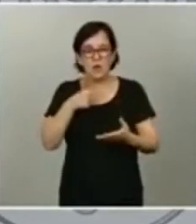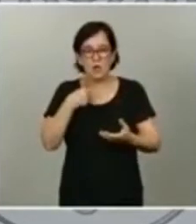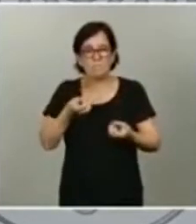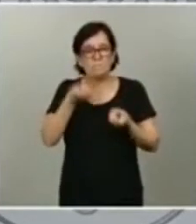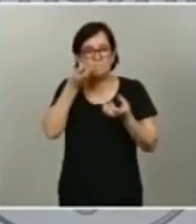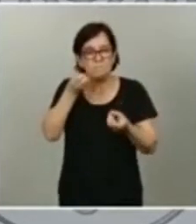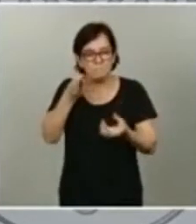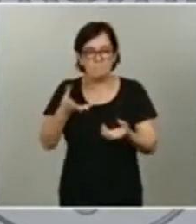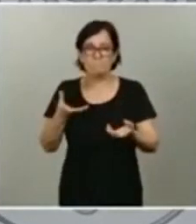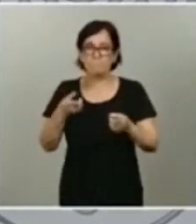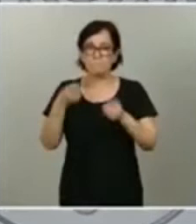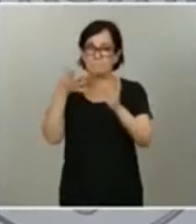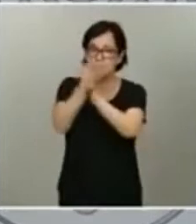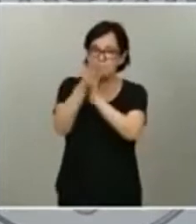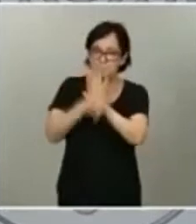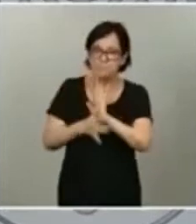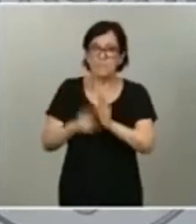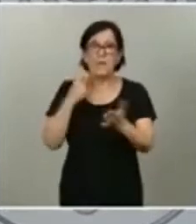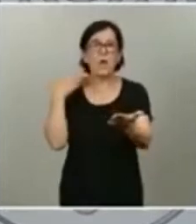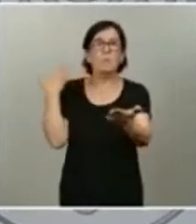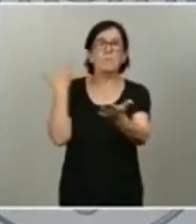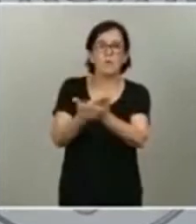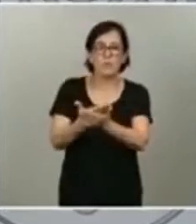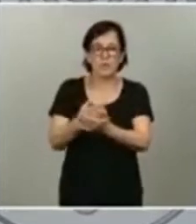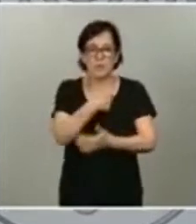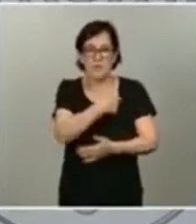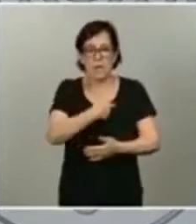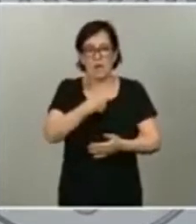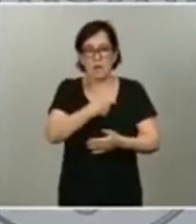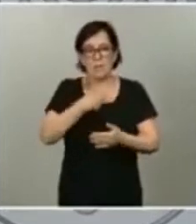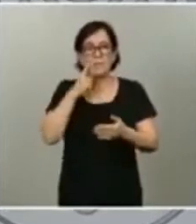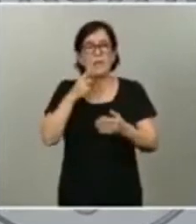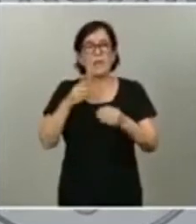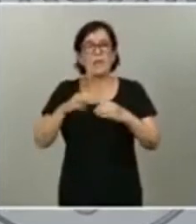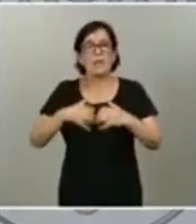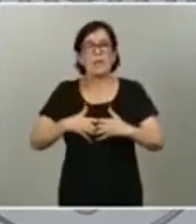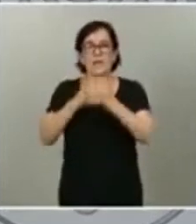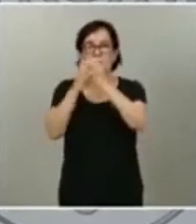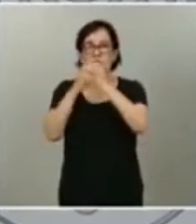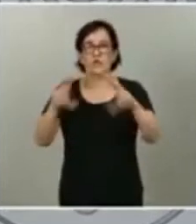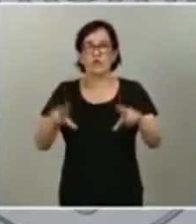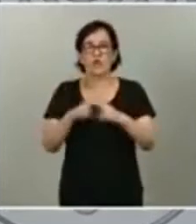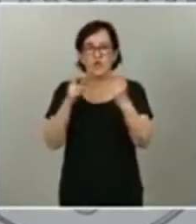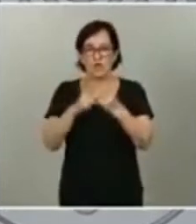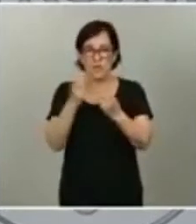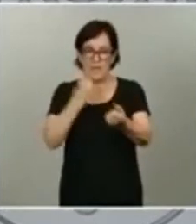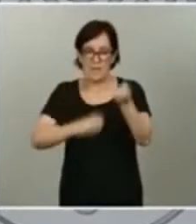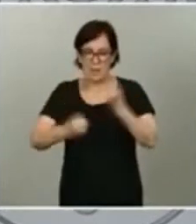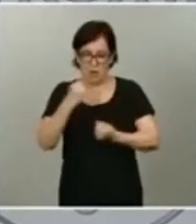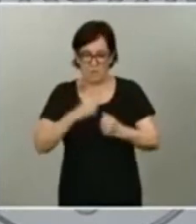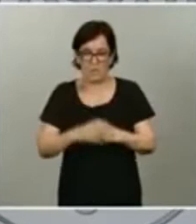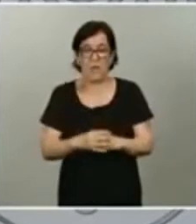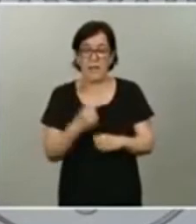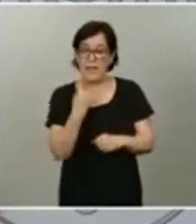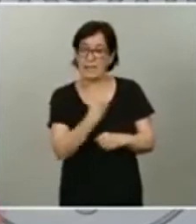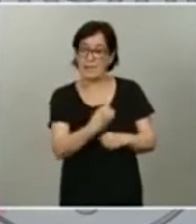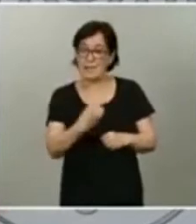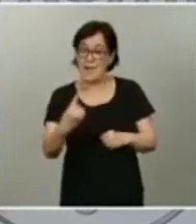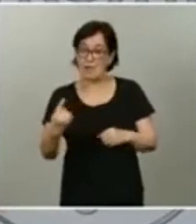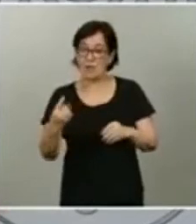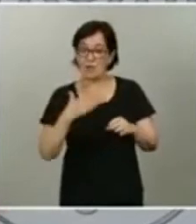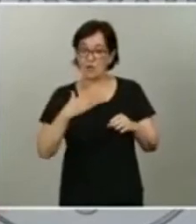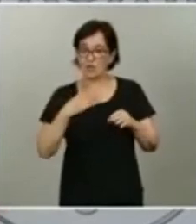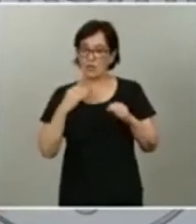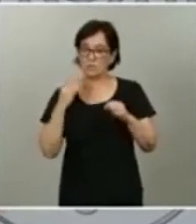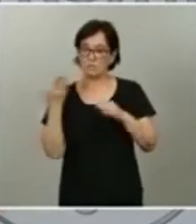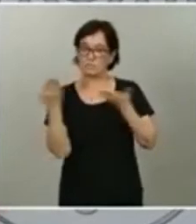aportación a las propuestas de la Comisión para la reconstrucción social y económica. Cada uno desde su planteamiento,